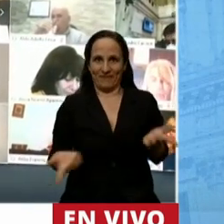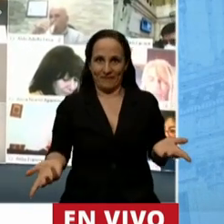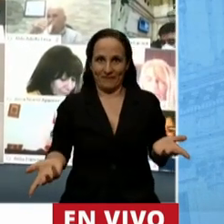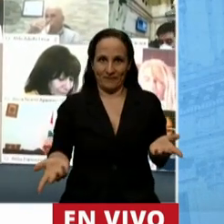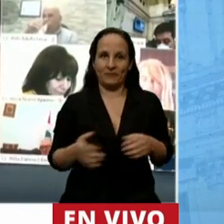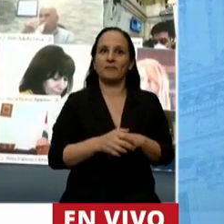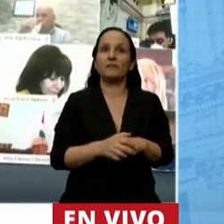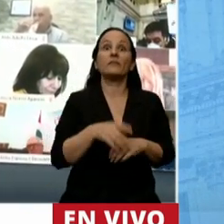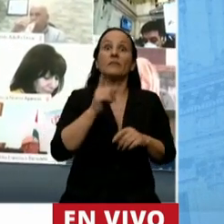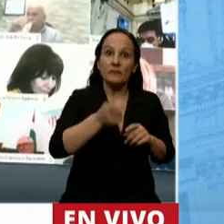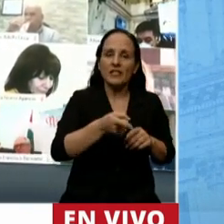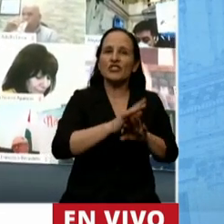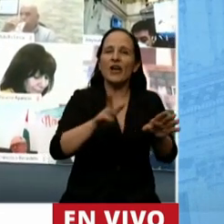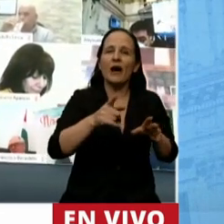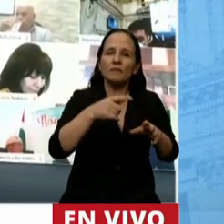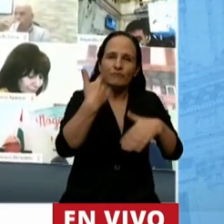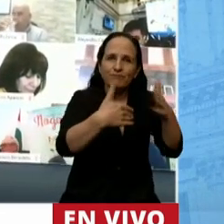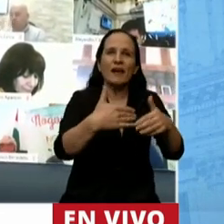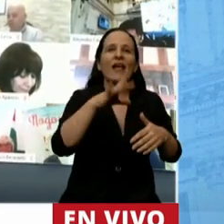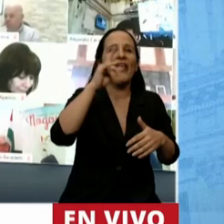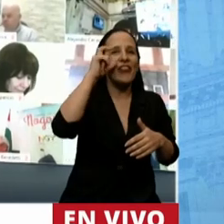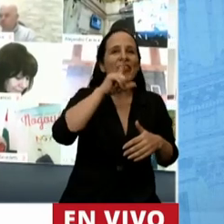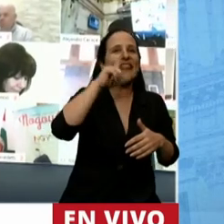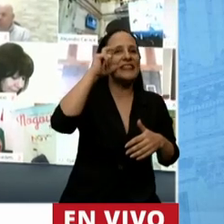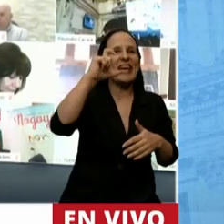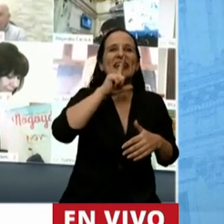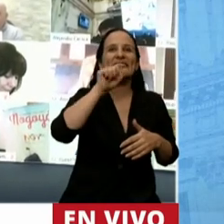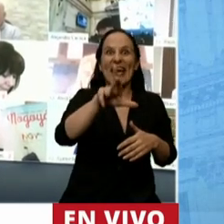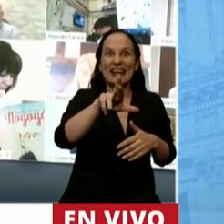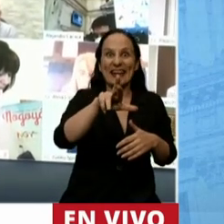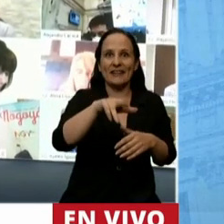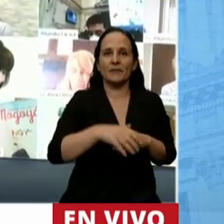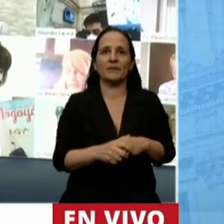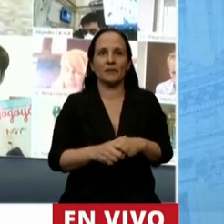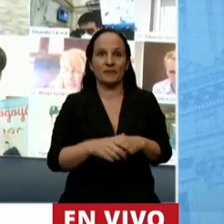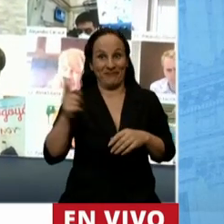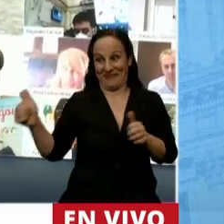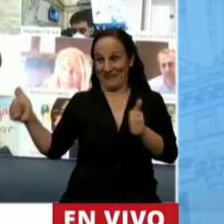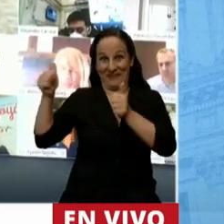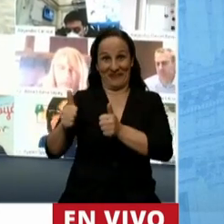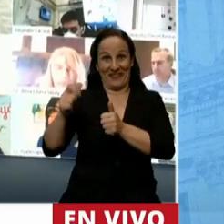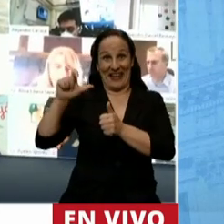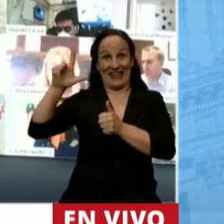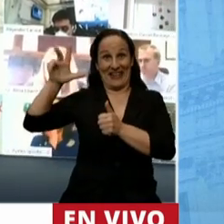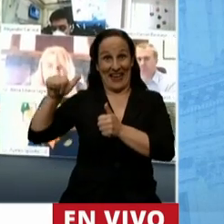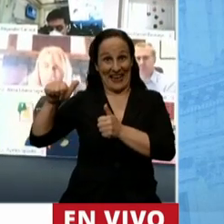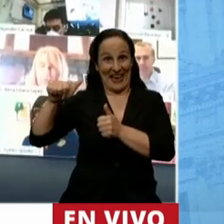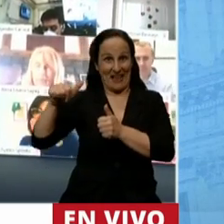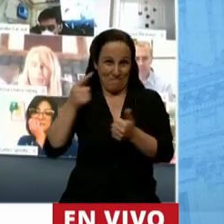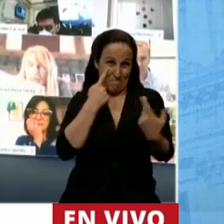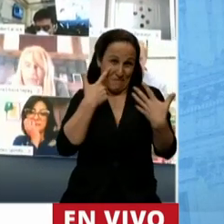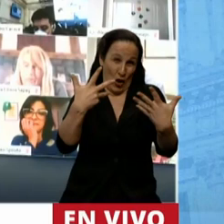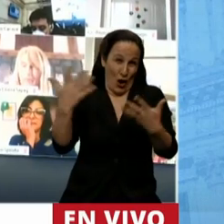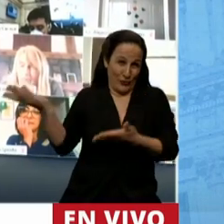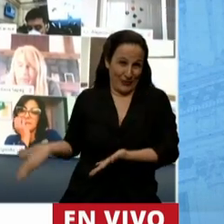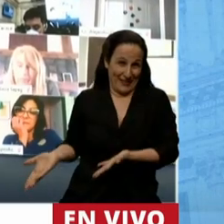profesional desarrollamos el detectar acá me acompaña Carla Bisotti la conocen